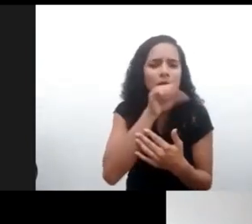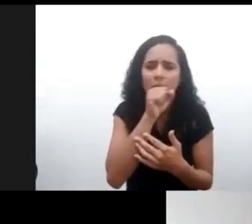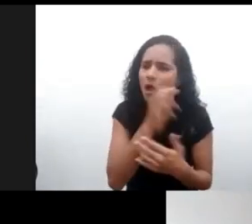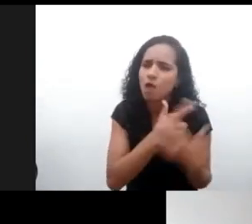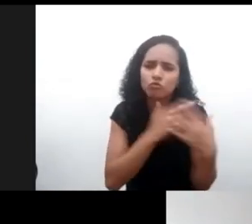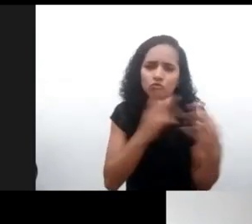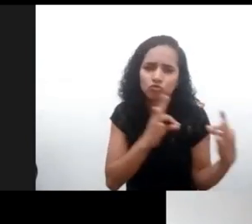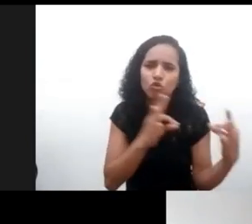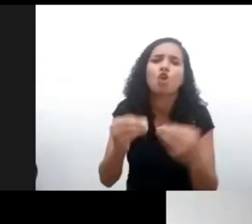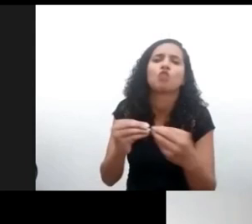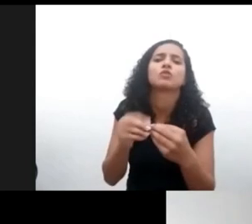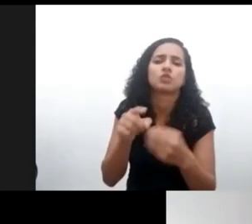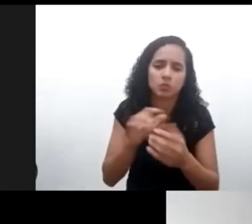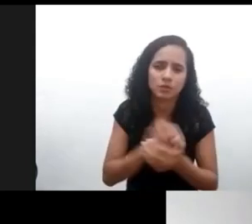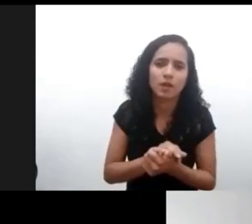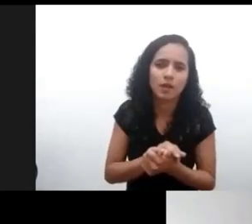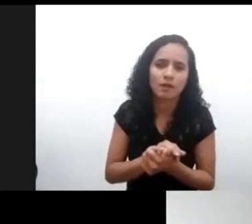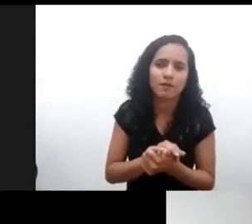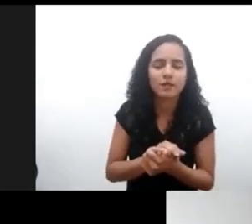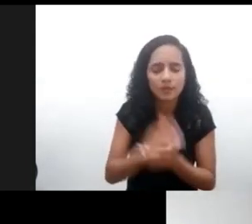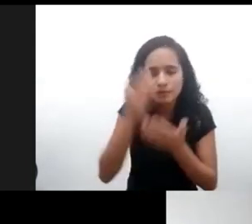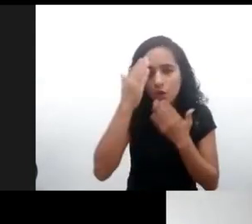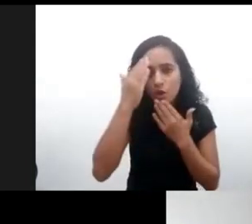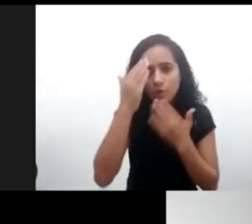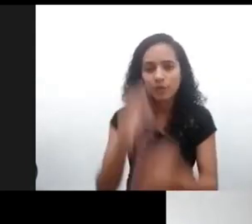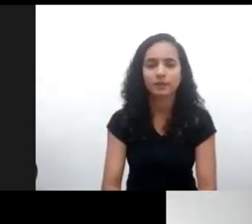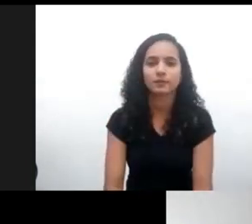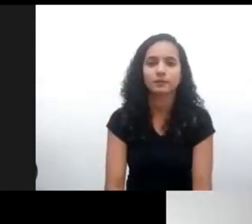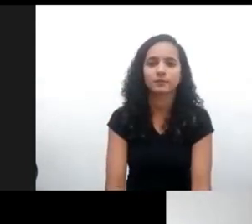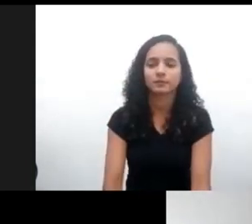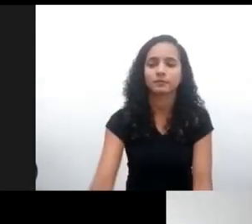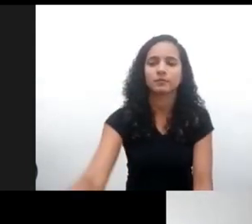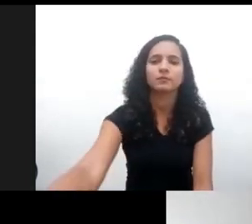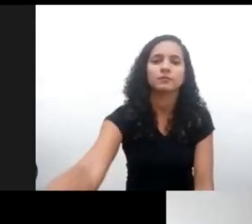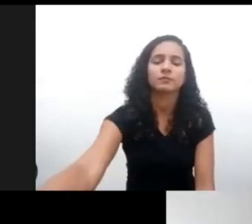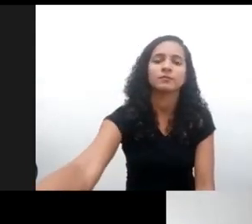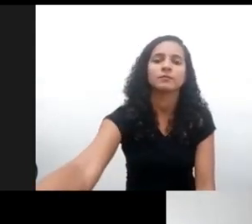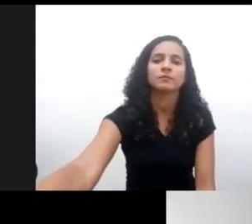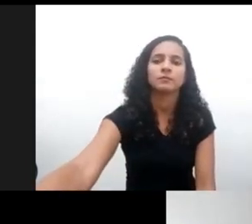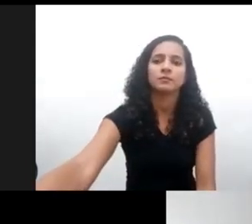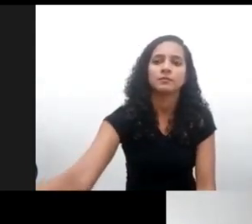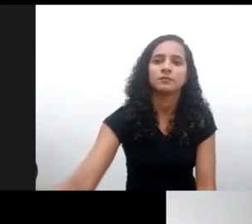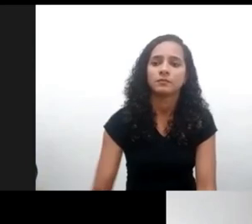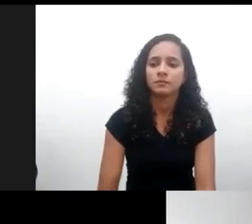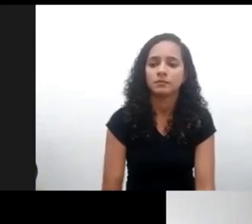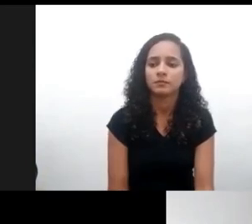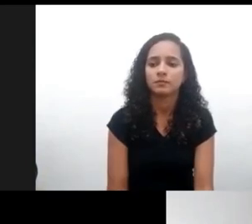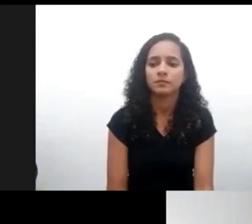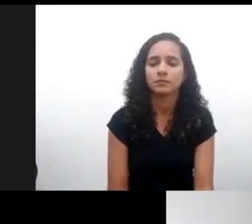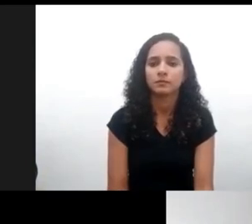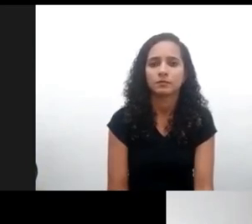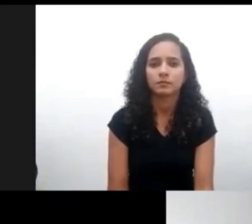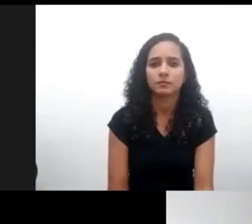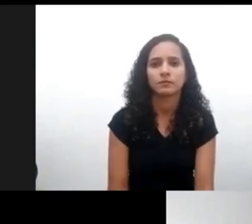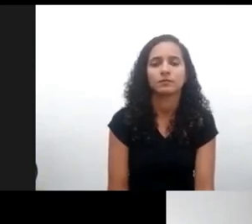Muchas gracias. Es eso, Lionel. Para enfrentar muchas veces las dificultades y barreras de acceso y Es así, Daniel,